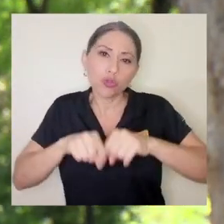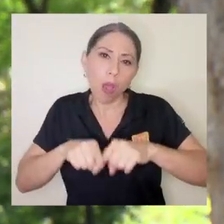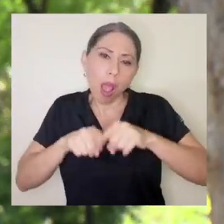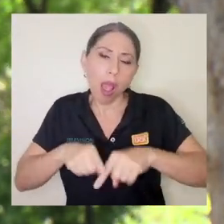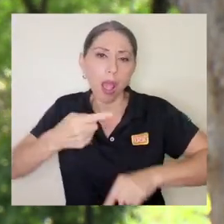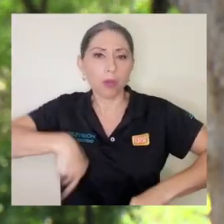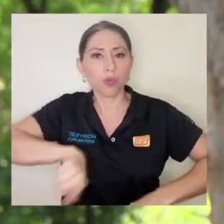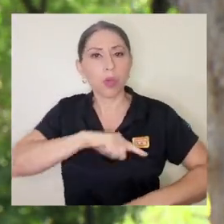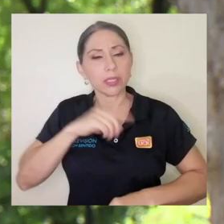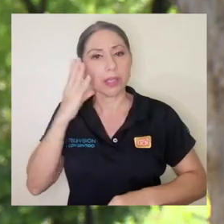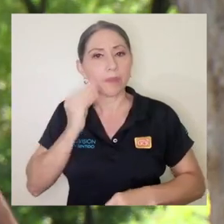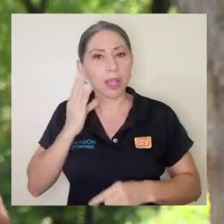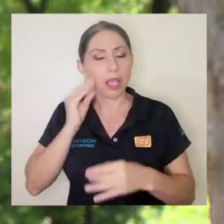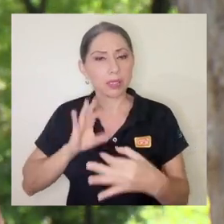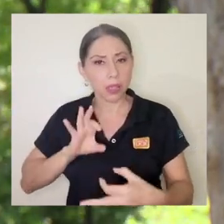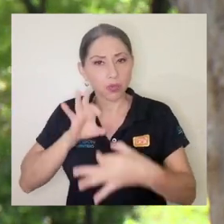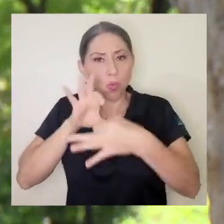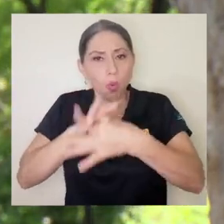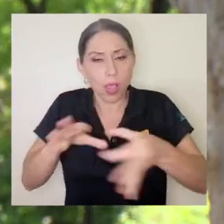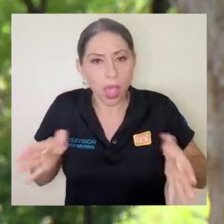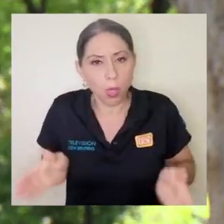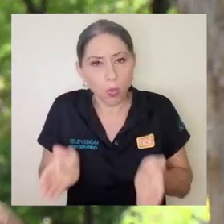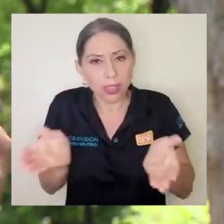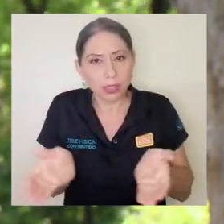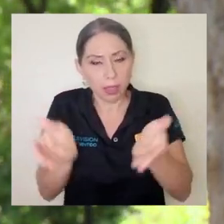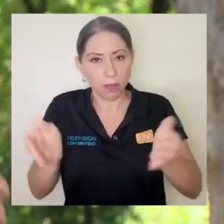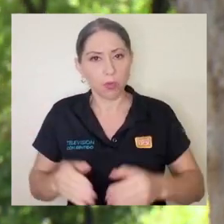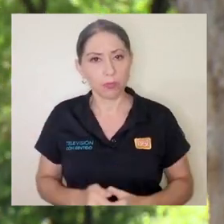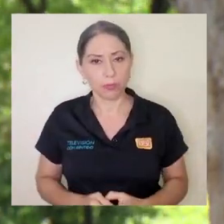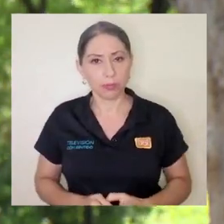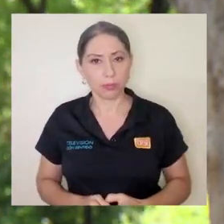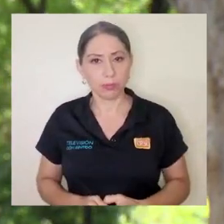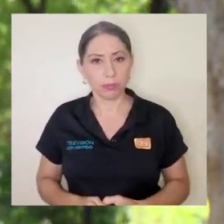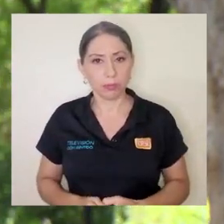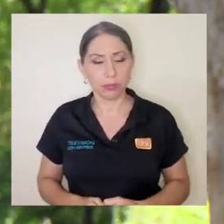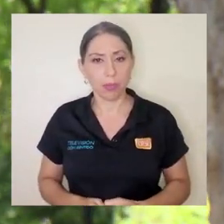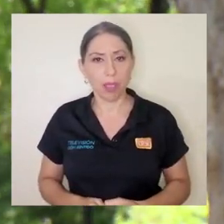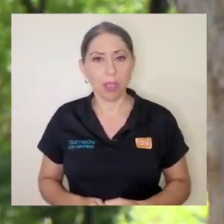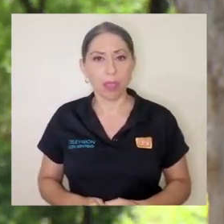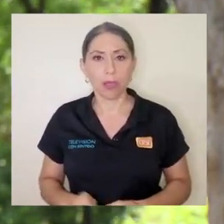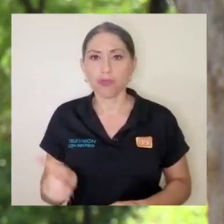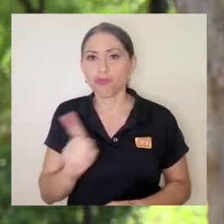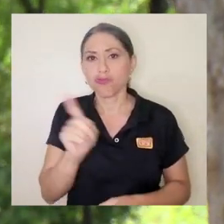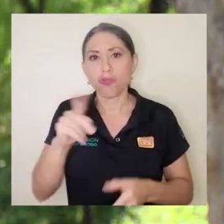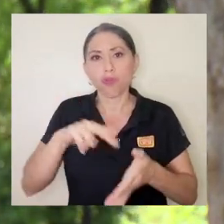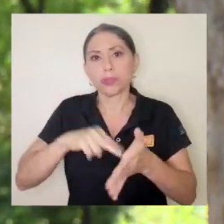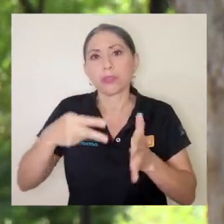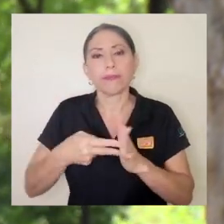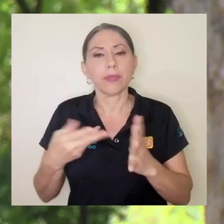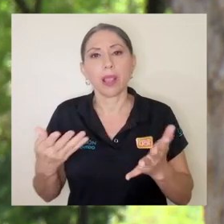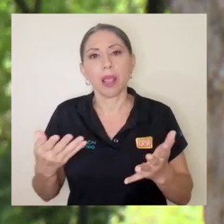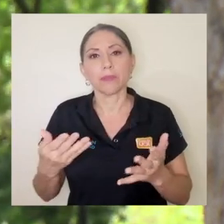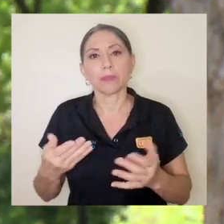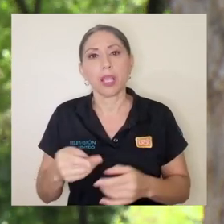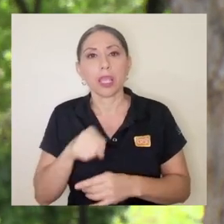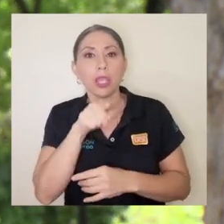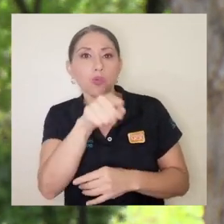el estímulo o según nuestra experiencia asociada a un estímulo. No